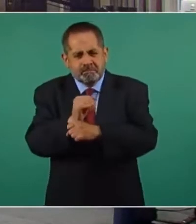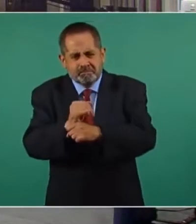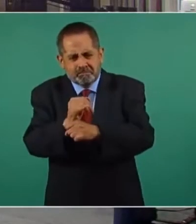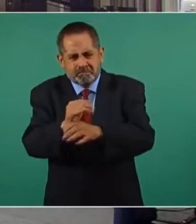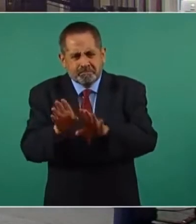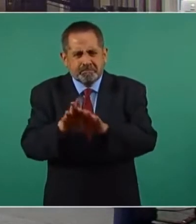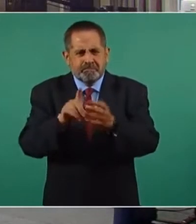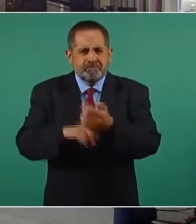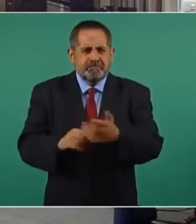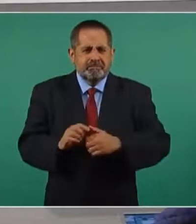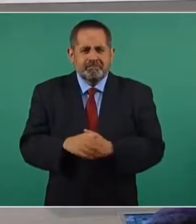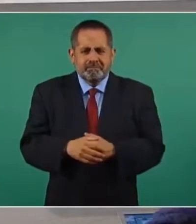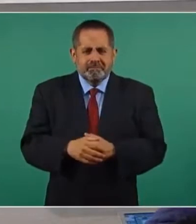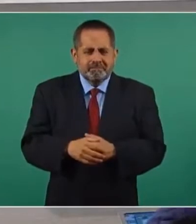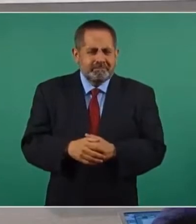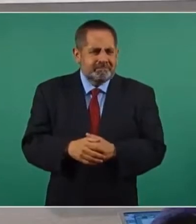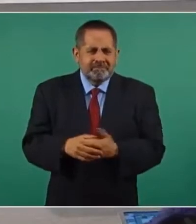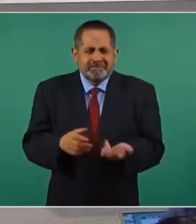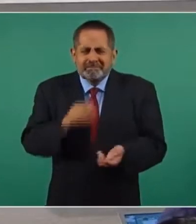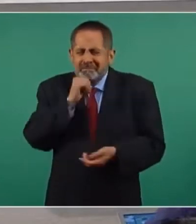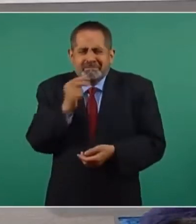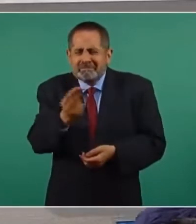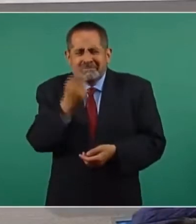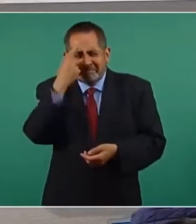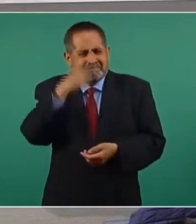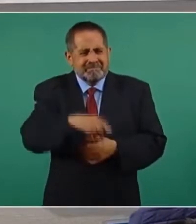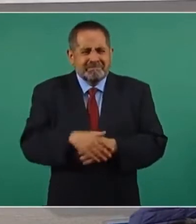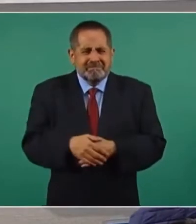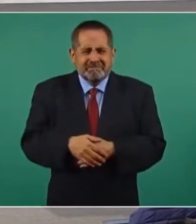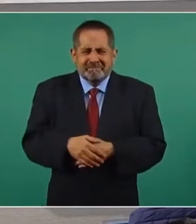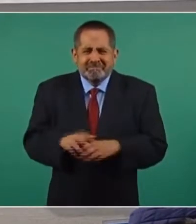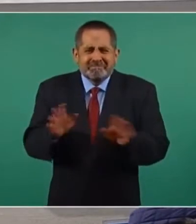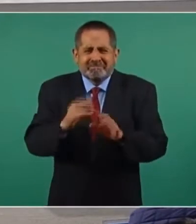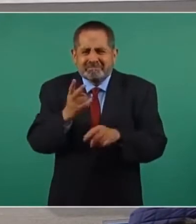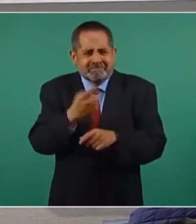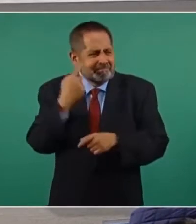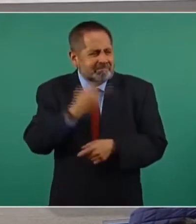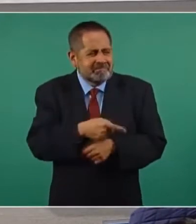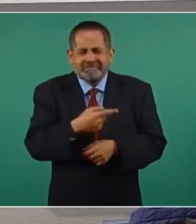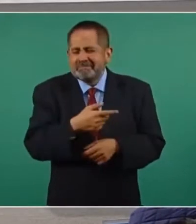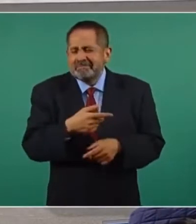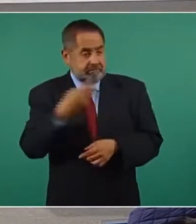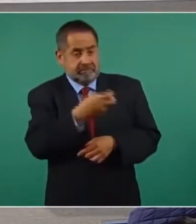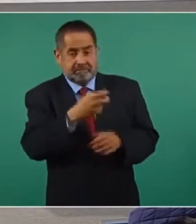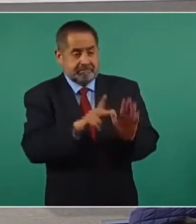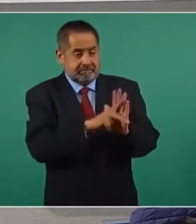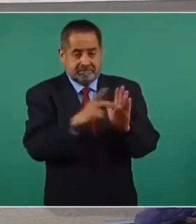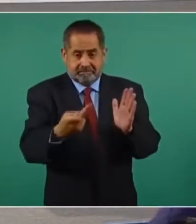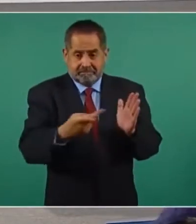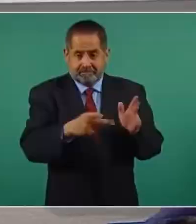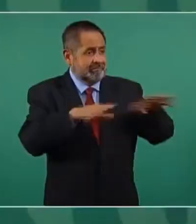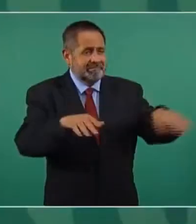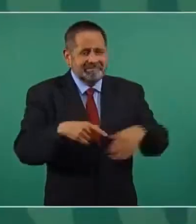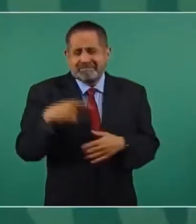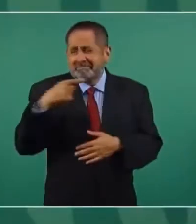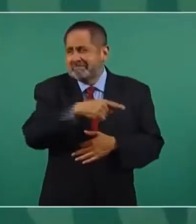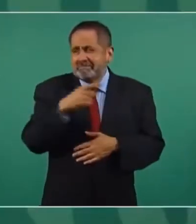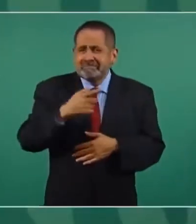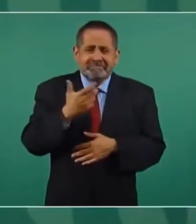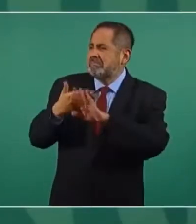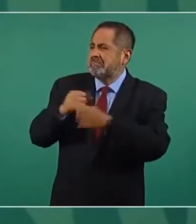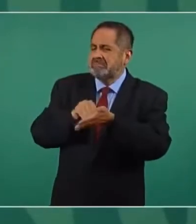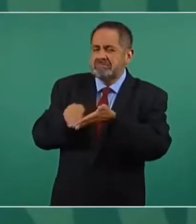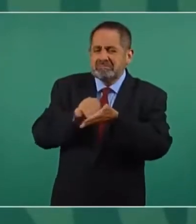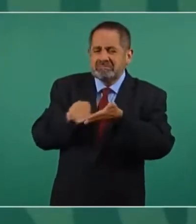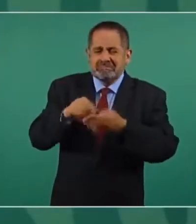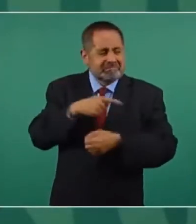tiene sentido porque es falso. ¿Descarta, entonces, totalmente? Totalmente. que este periódico se dedica a difamar